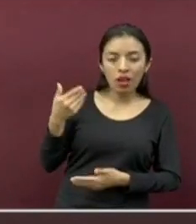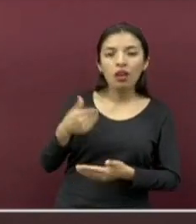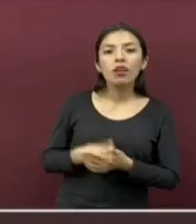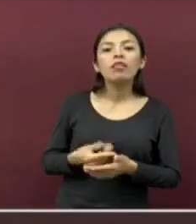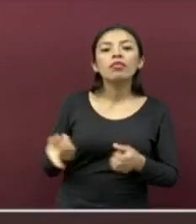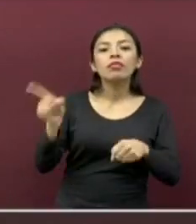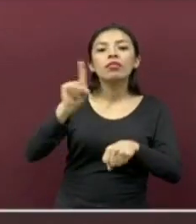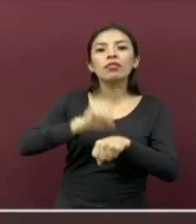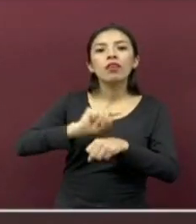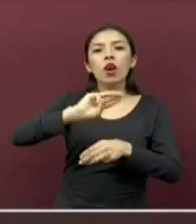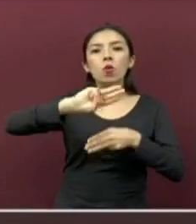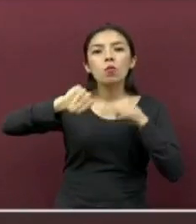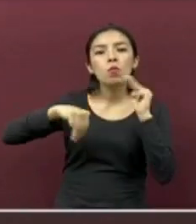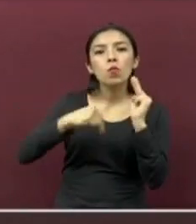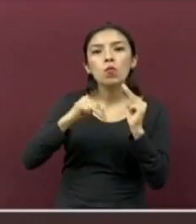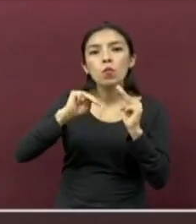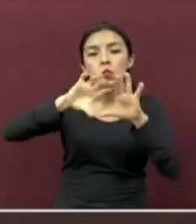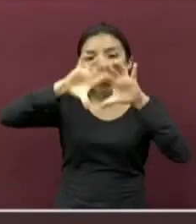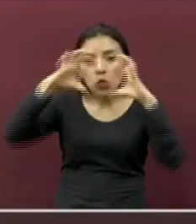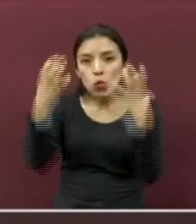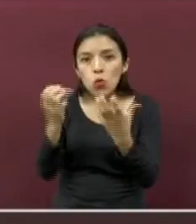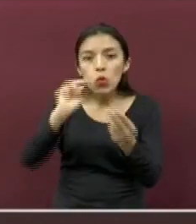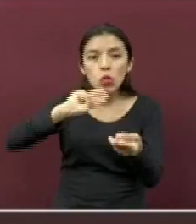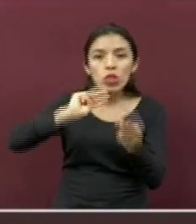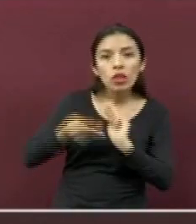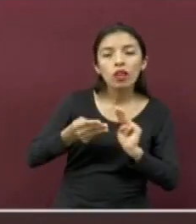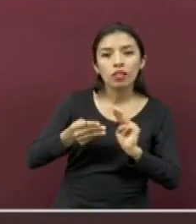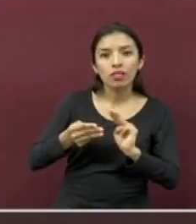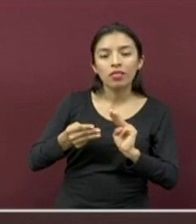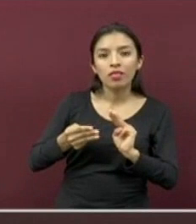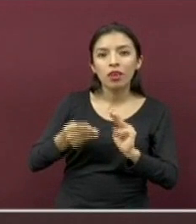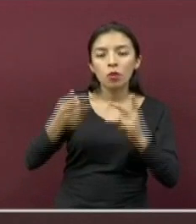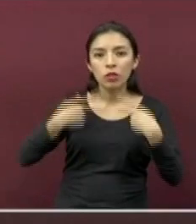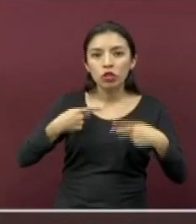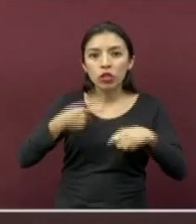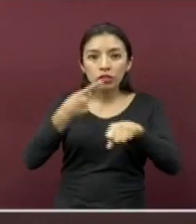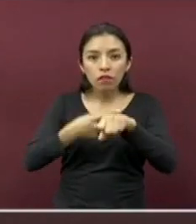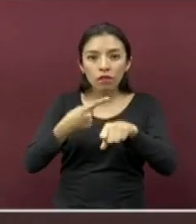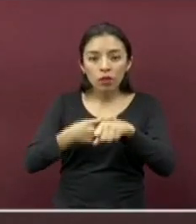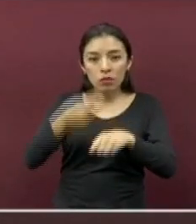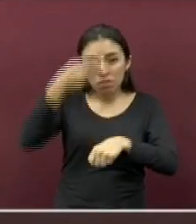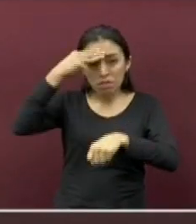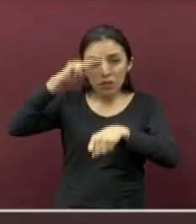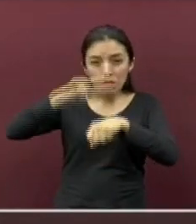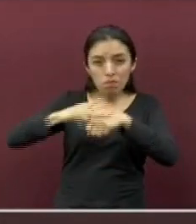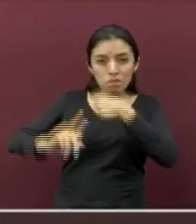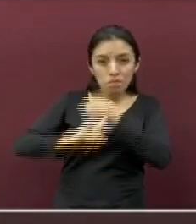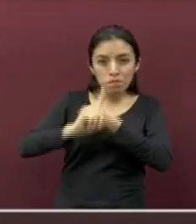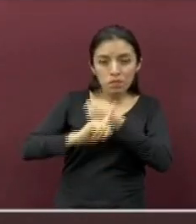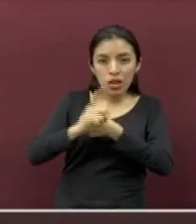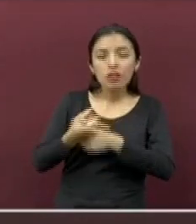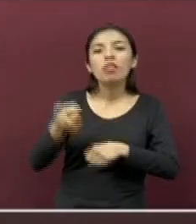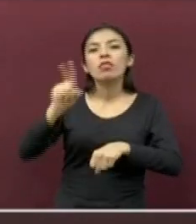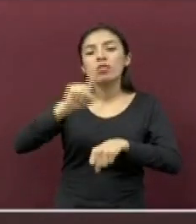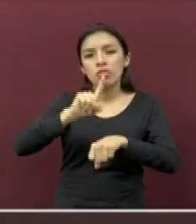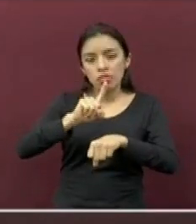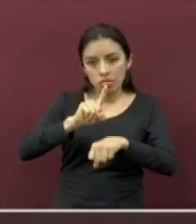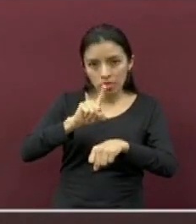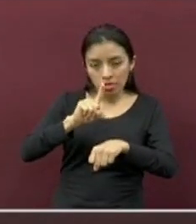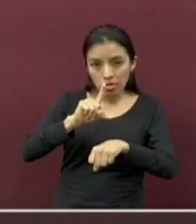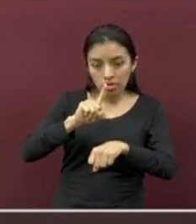Día Mundial de Alzheimer, proclamado por la Organización Mundial de la Salud y la Federación